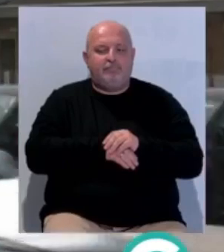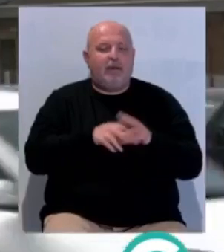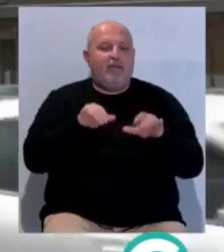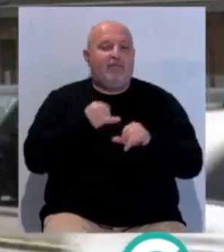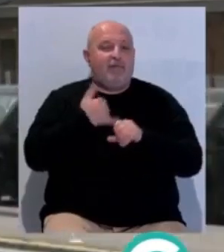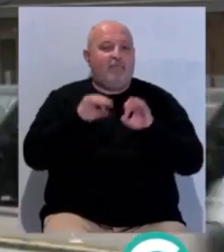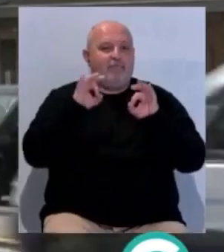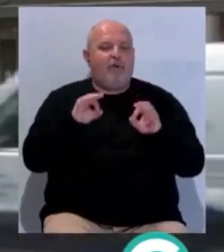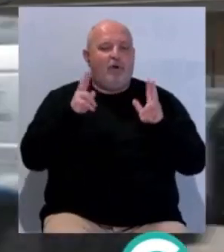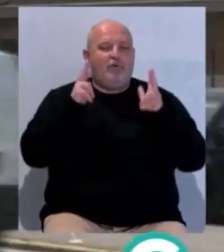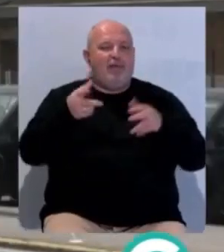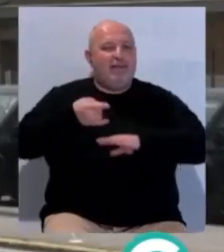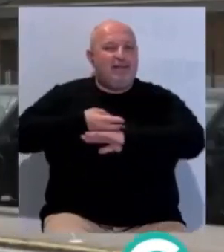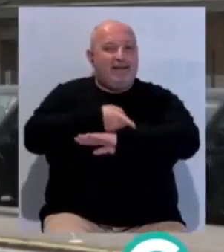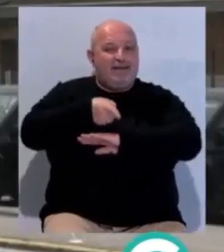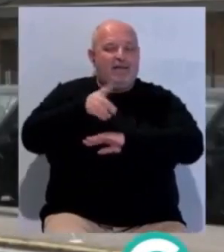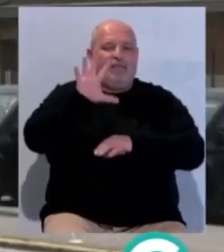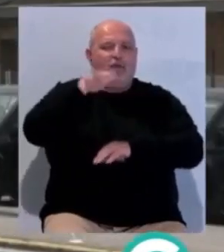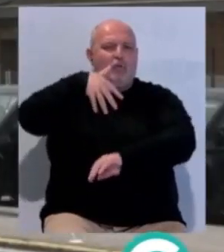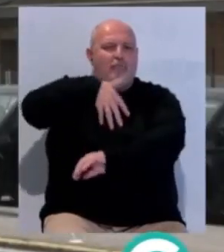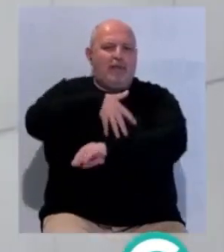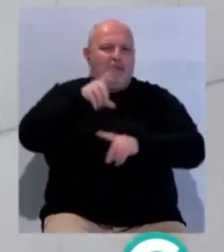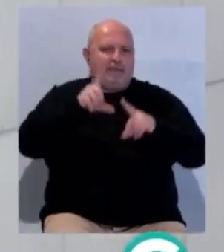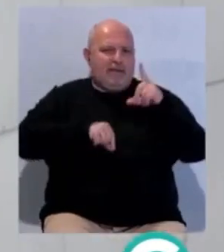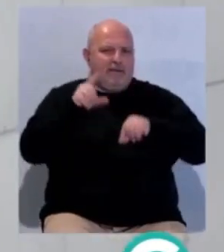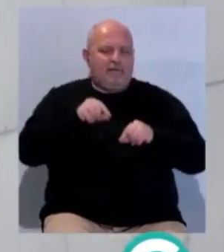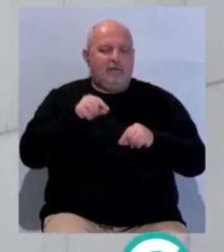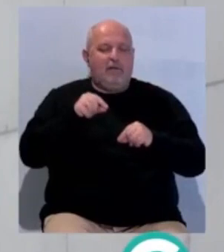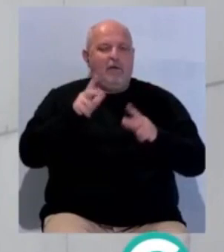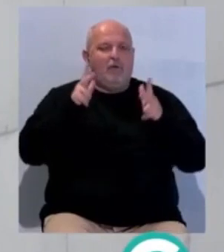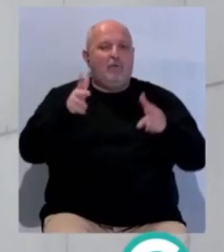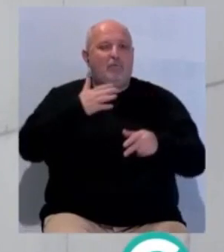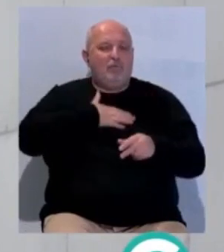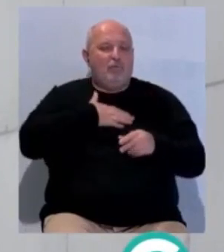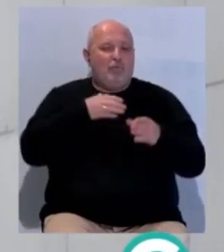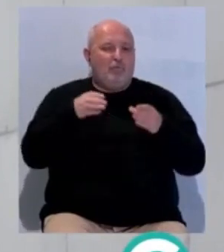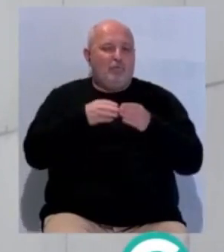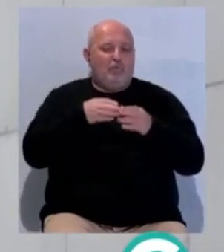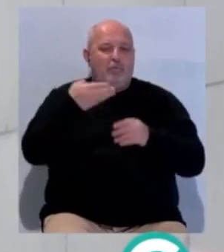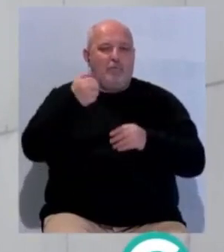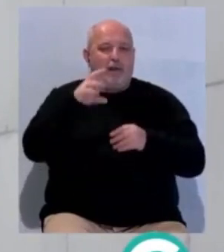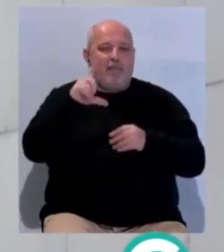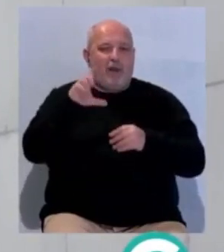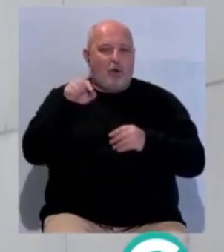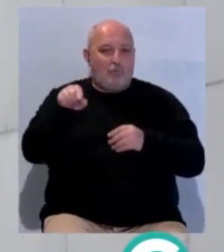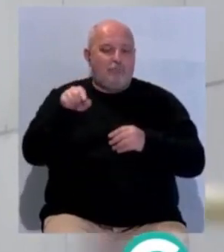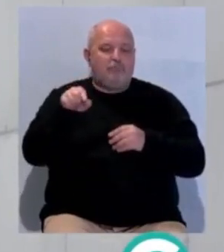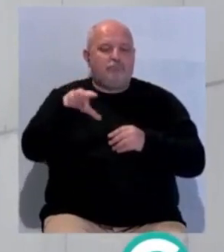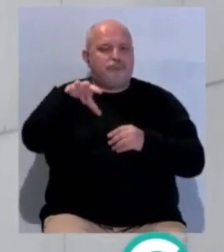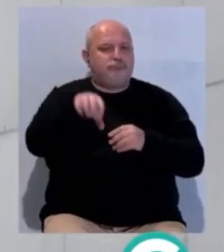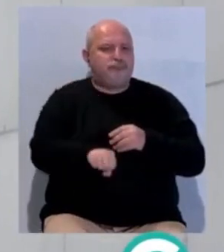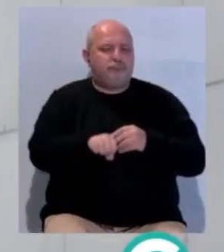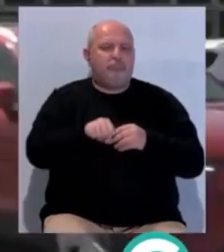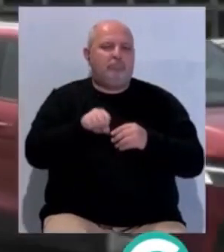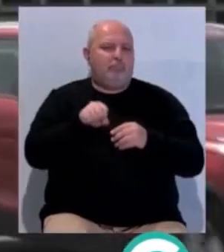Finalmente será el hotel de la estación de 5 estrellas. El establecimiento perteneciente al grupo hotelero Barceló se ha confirmado será